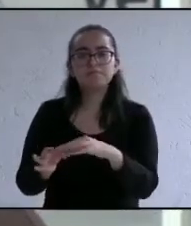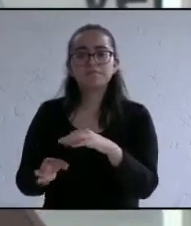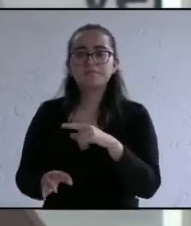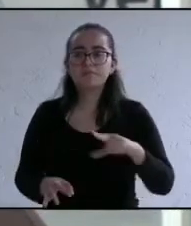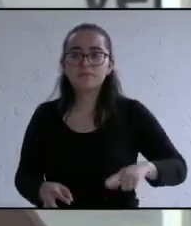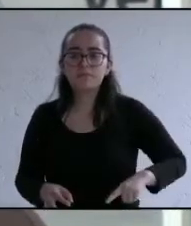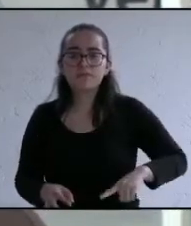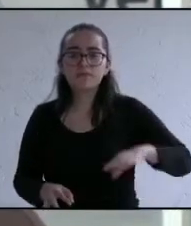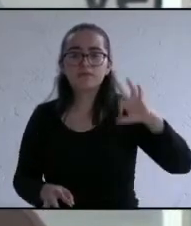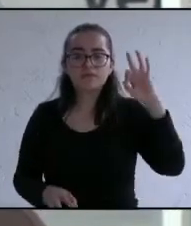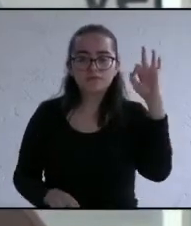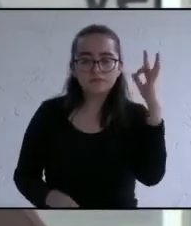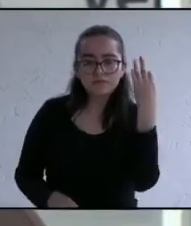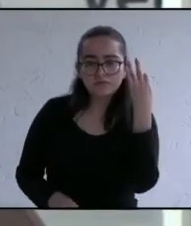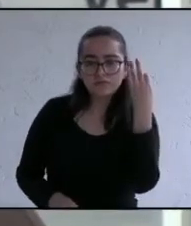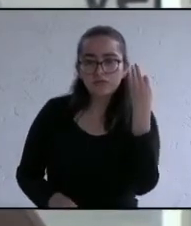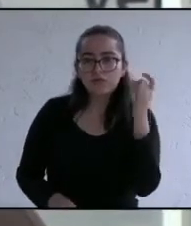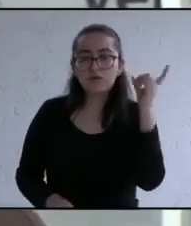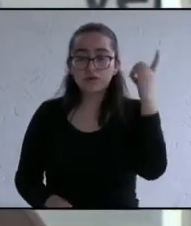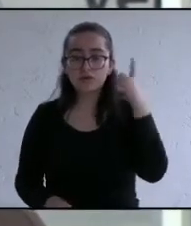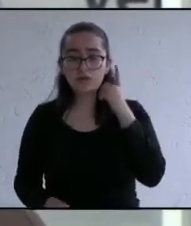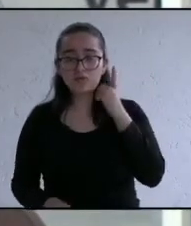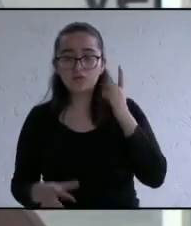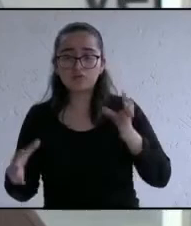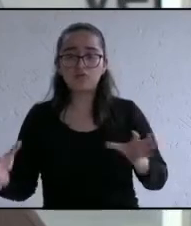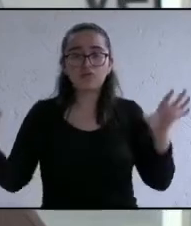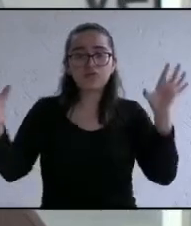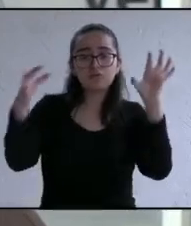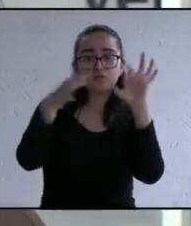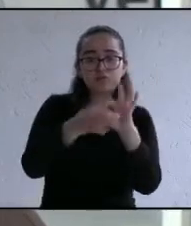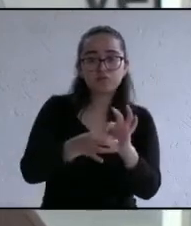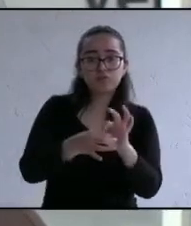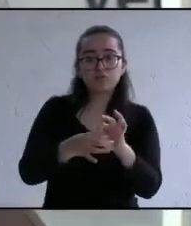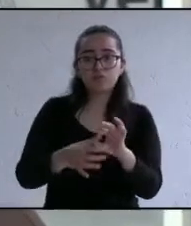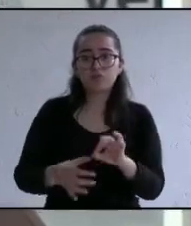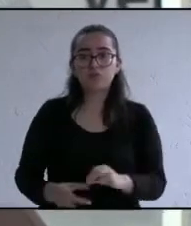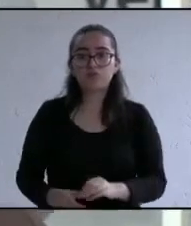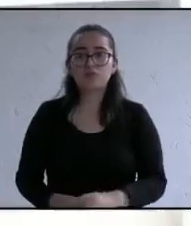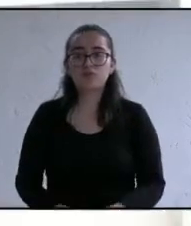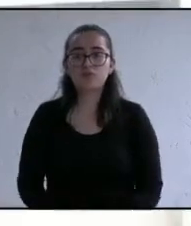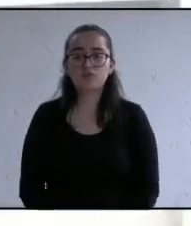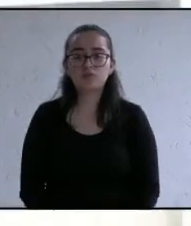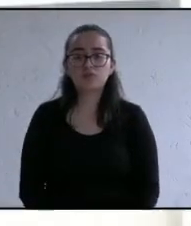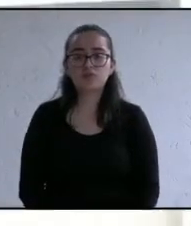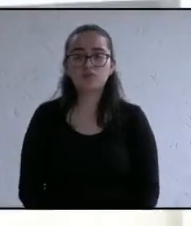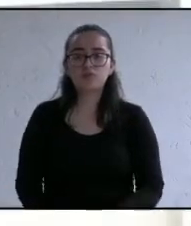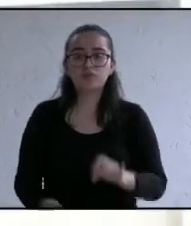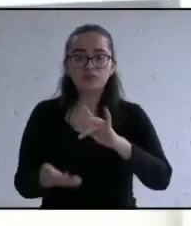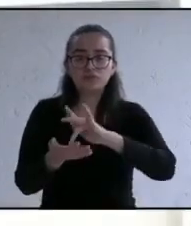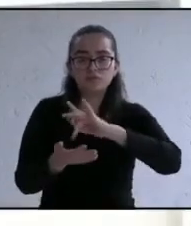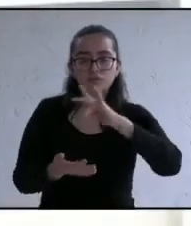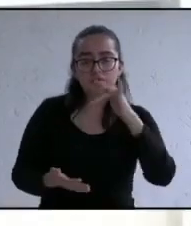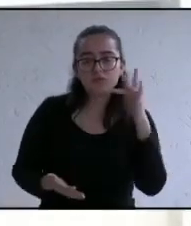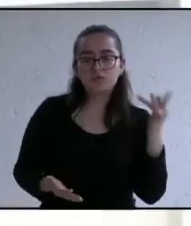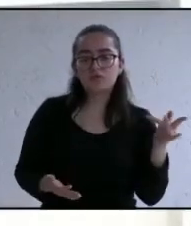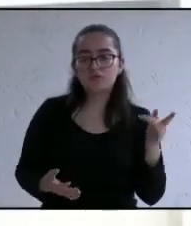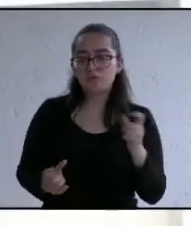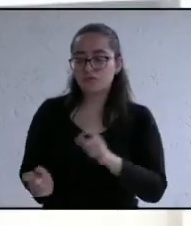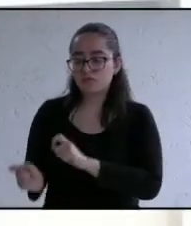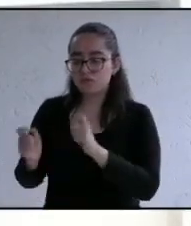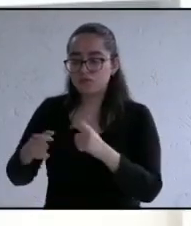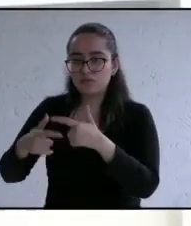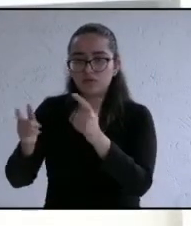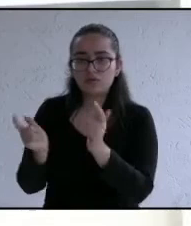junto con los diputados federales y los senadores podremos salir adelante gracias continuamos con el